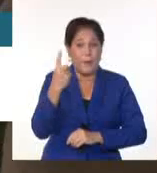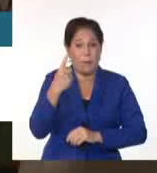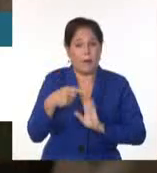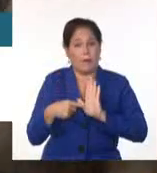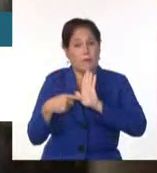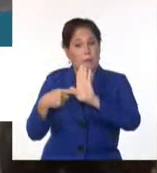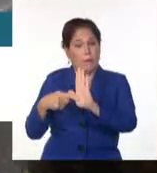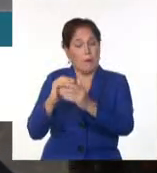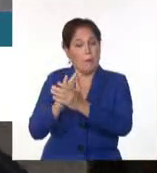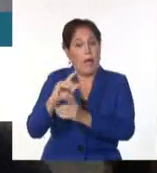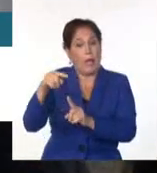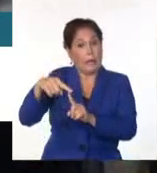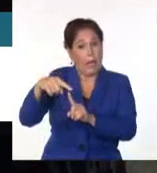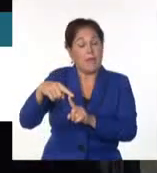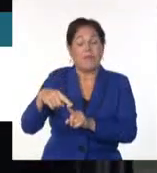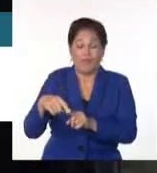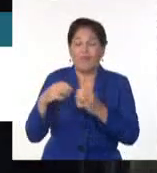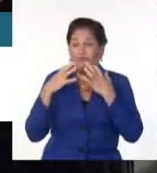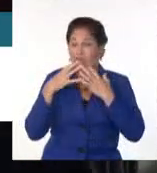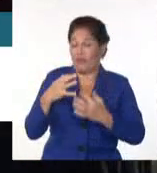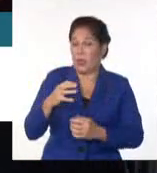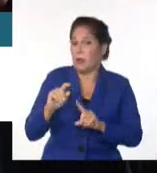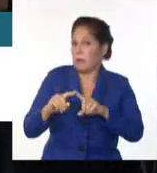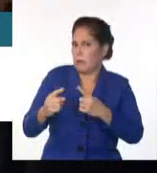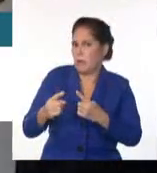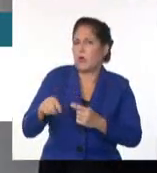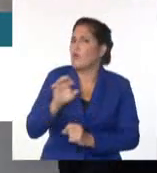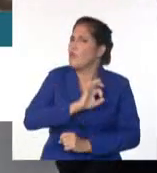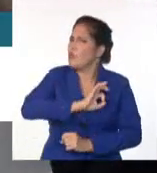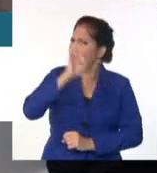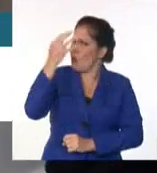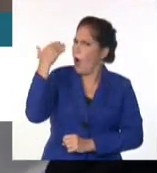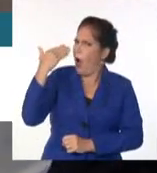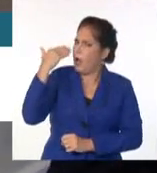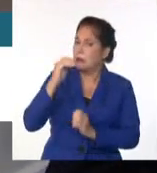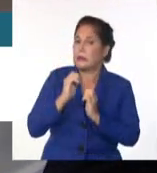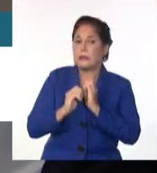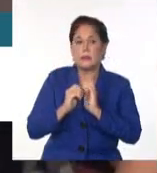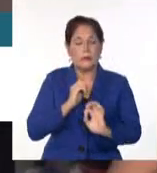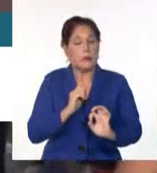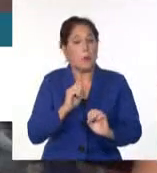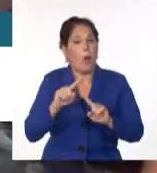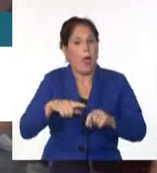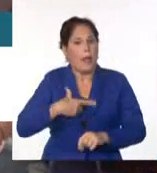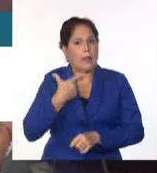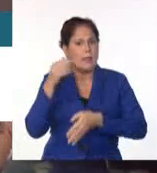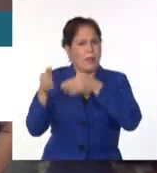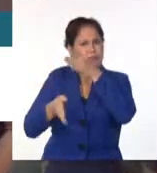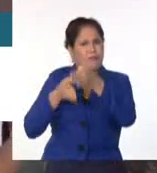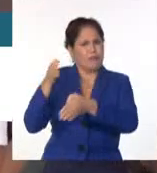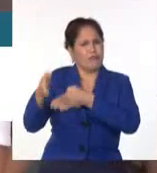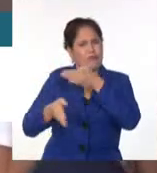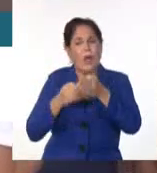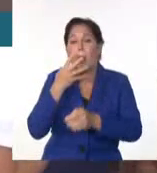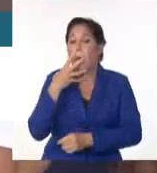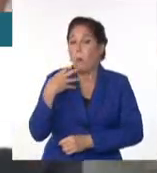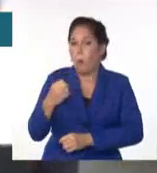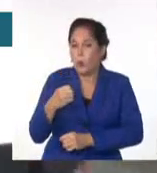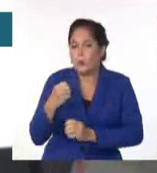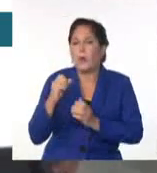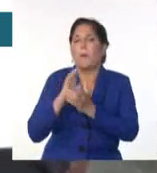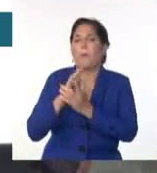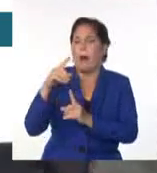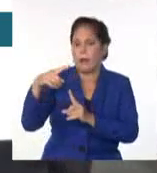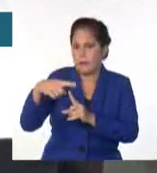ha sido un gran reto, pero más que eso, un lujo por la cantidad de artistas de la plástica que históricamente ha